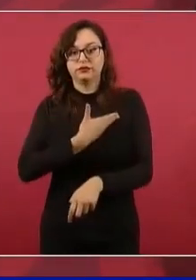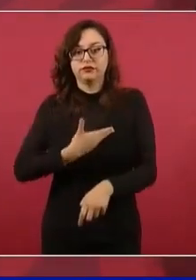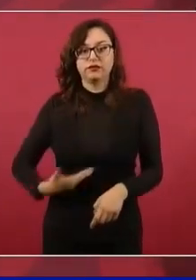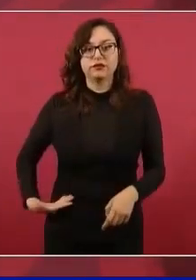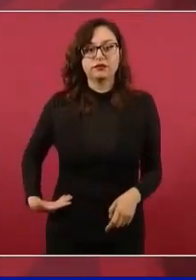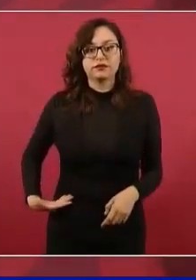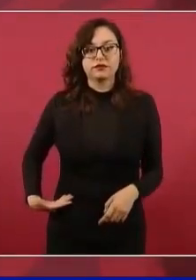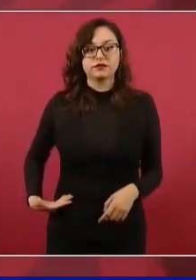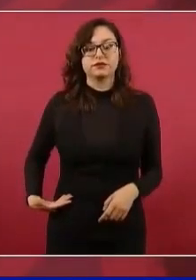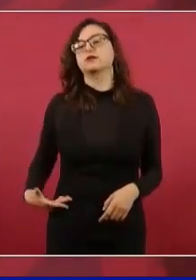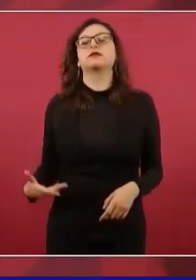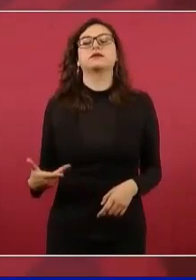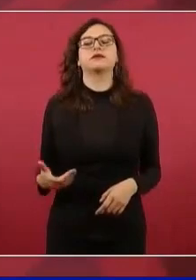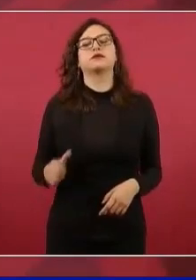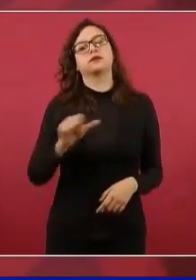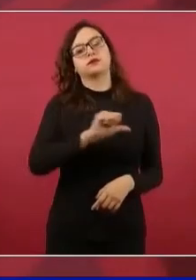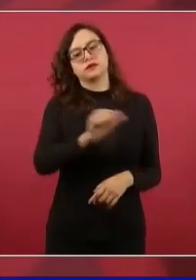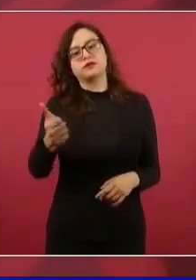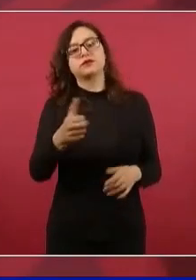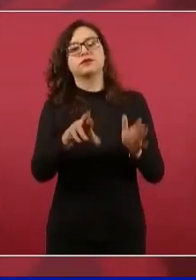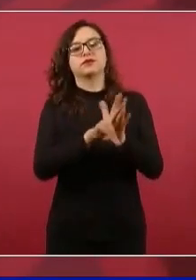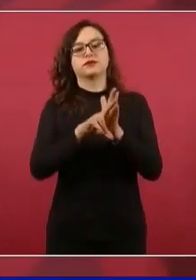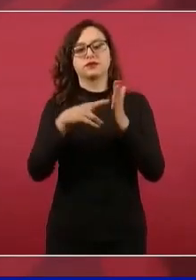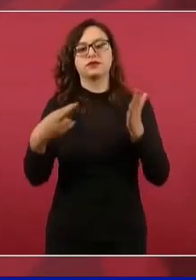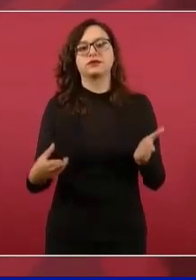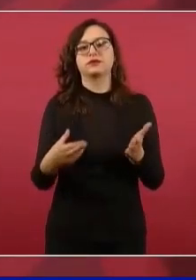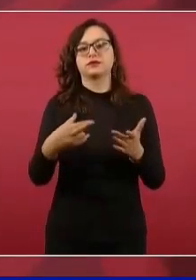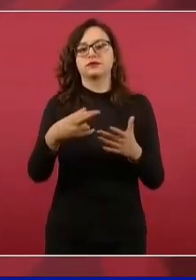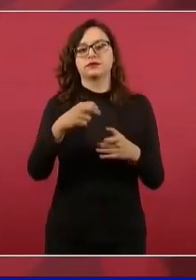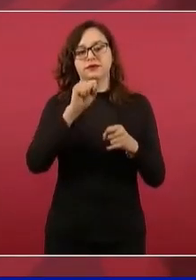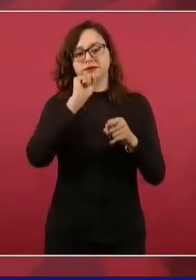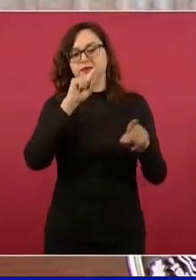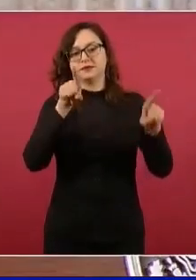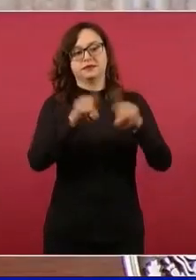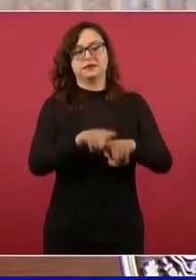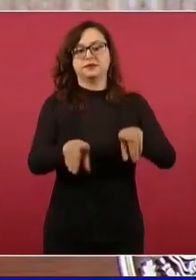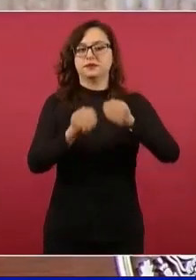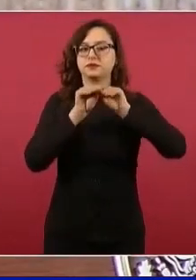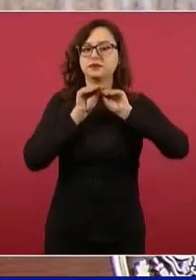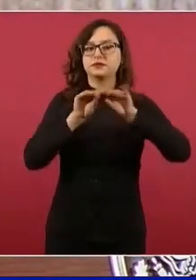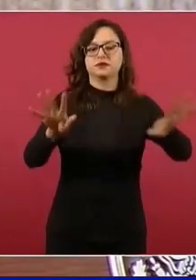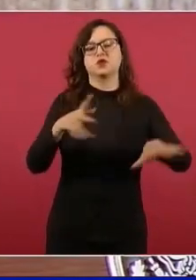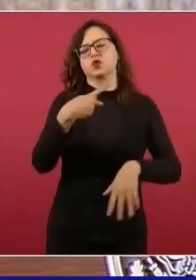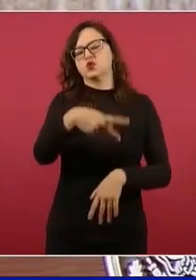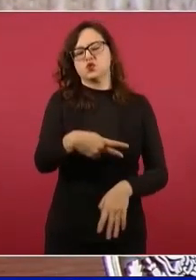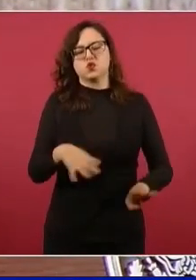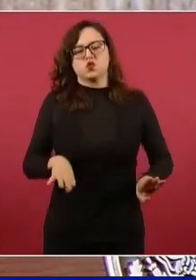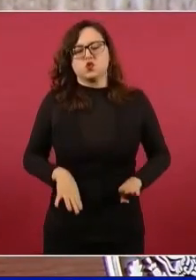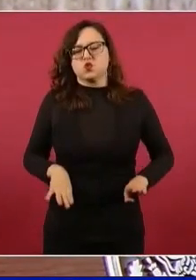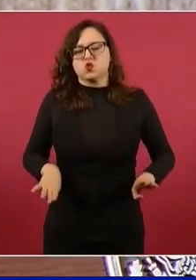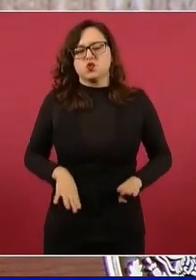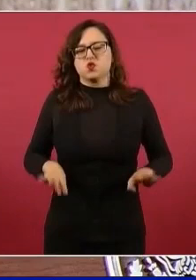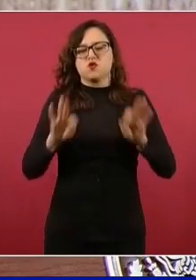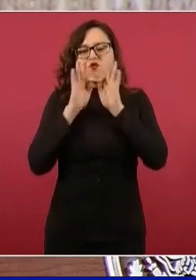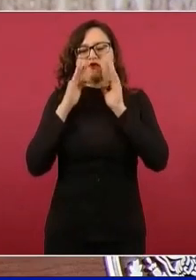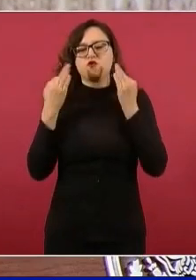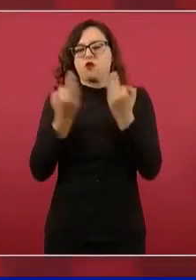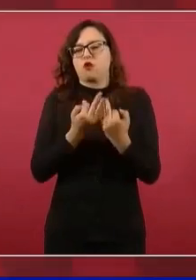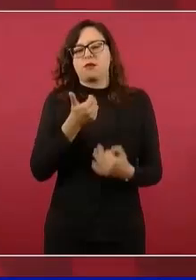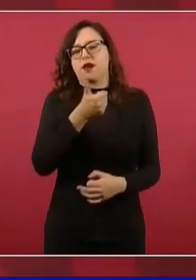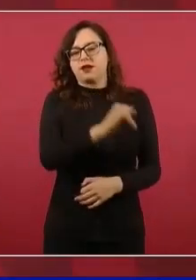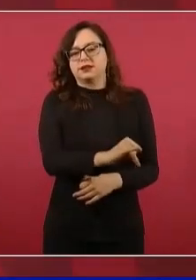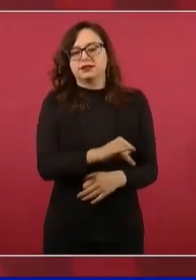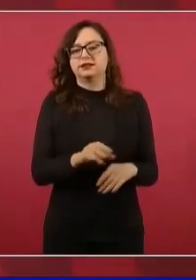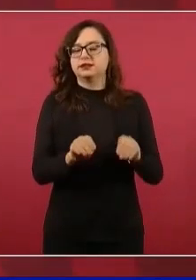de sus cabezas,